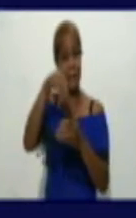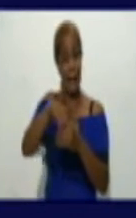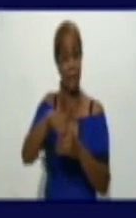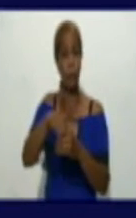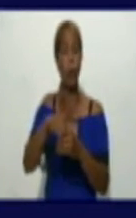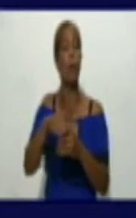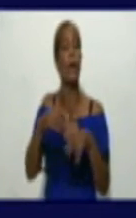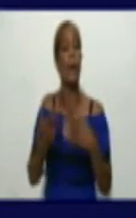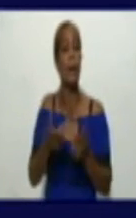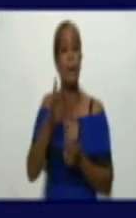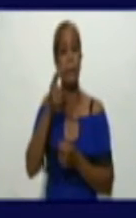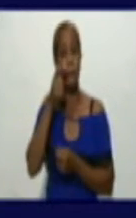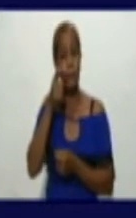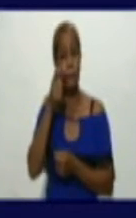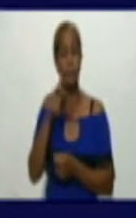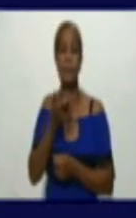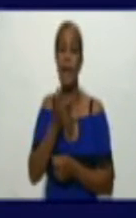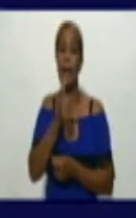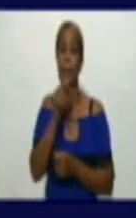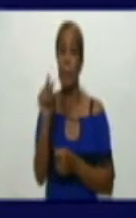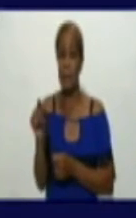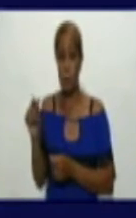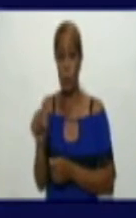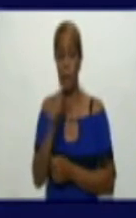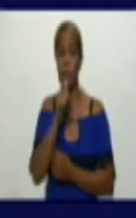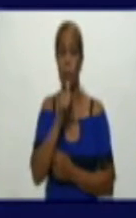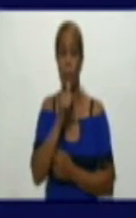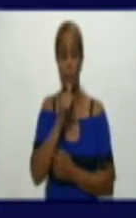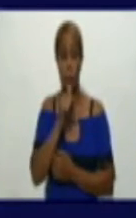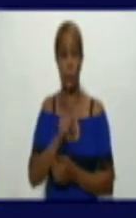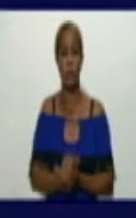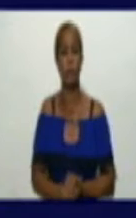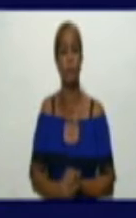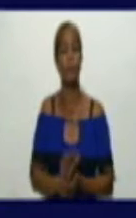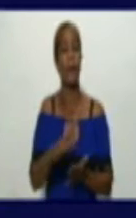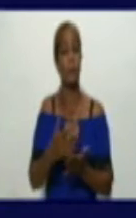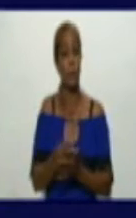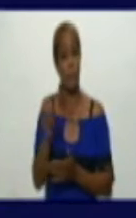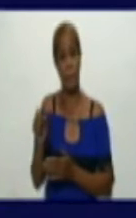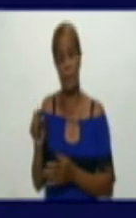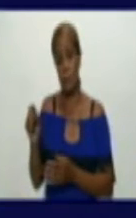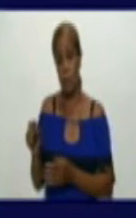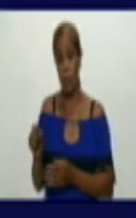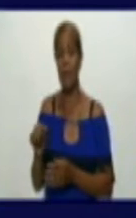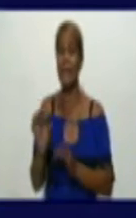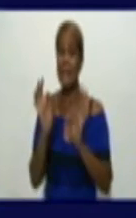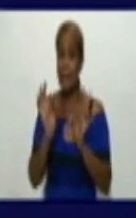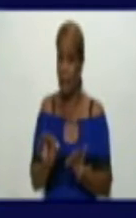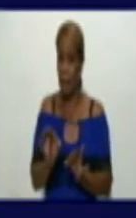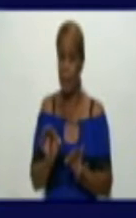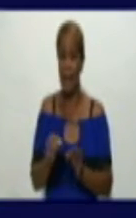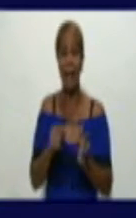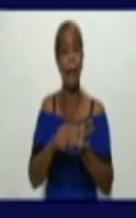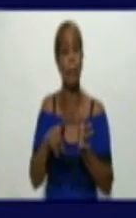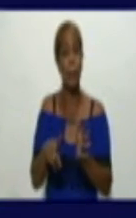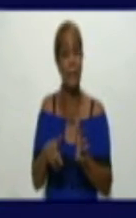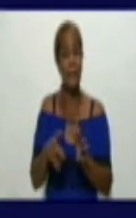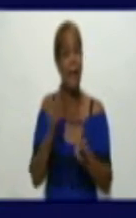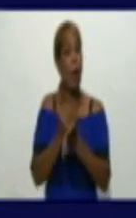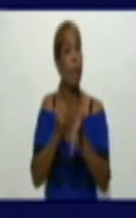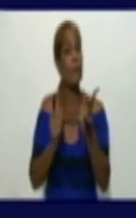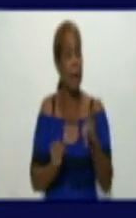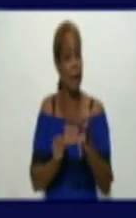sospechosos. El 60% hoy de los pacientes que la provincia diagnostica con COVID proceden de pacientes sospechosos.